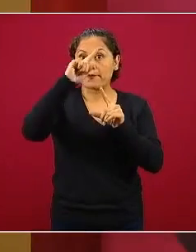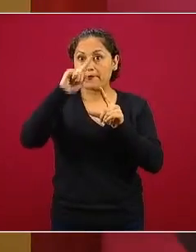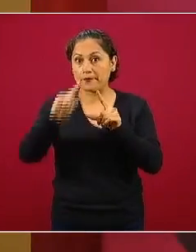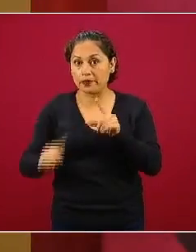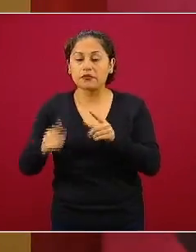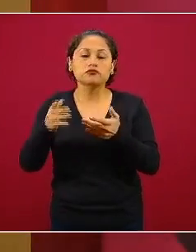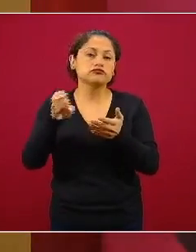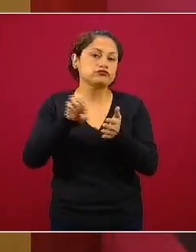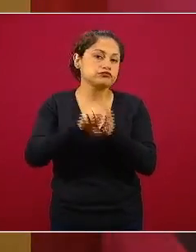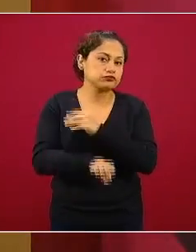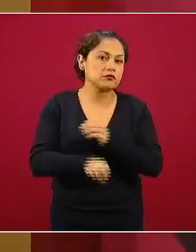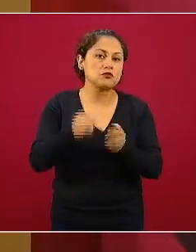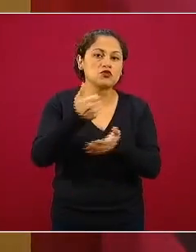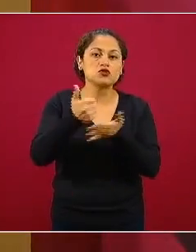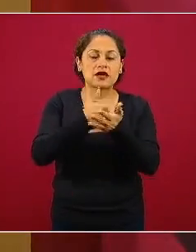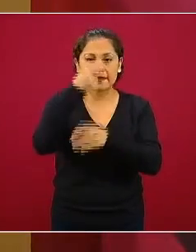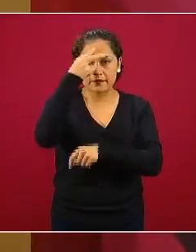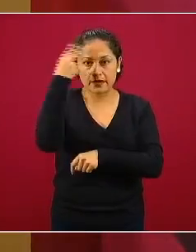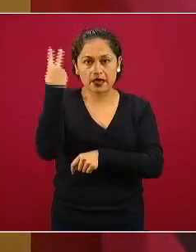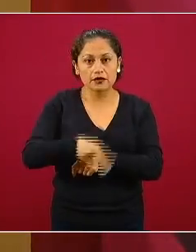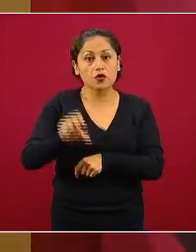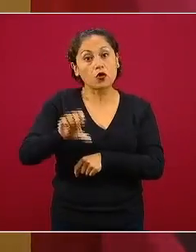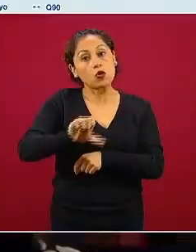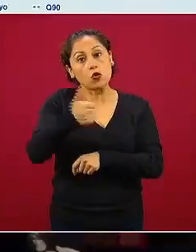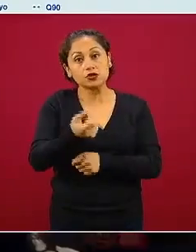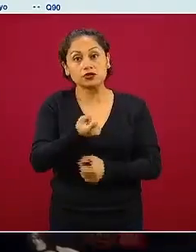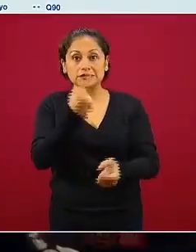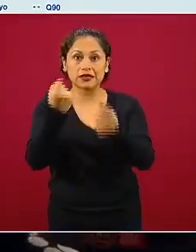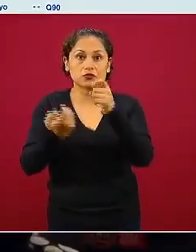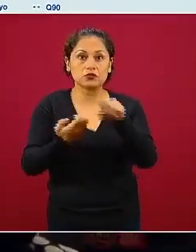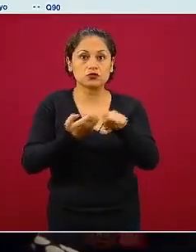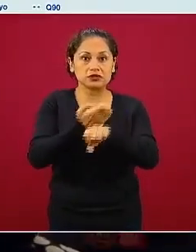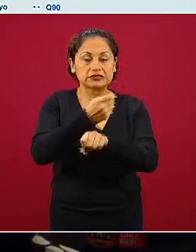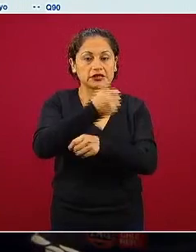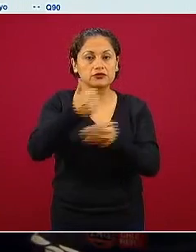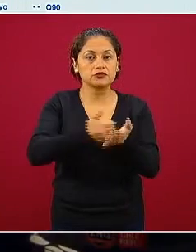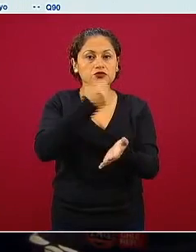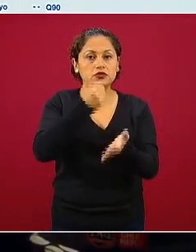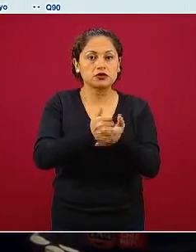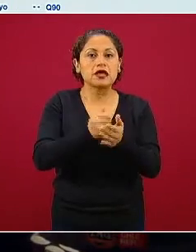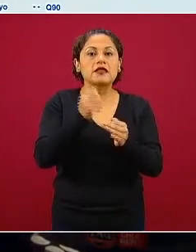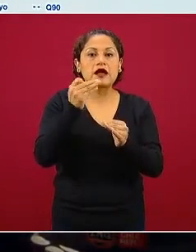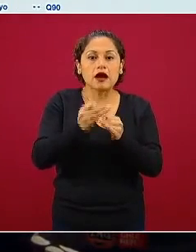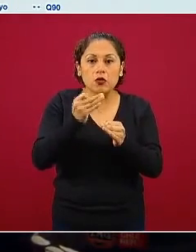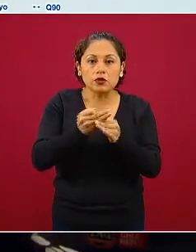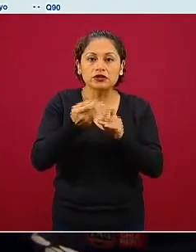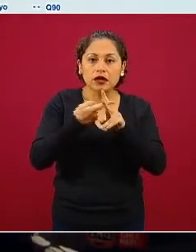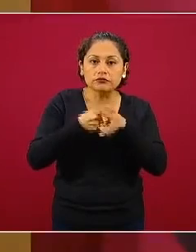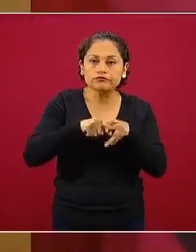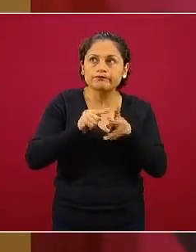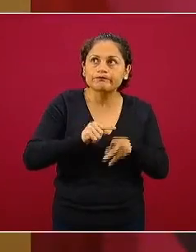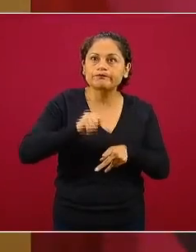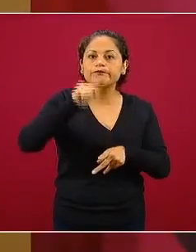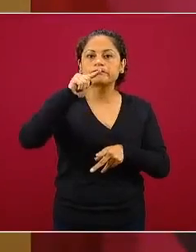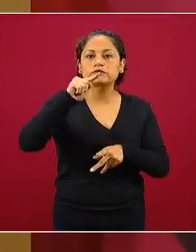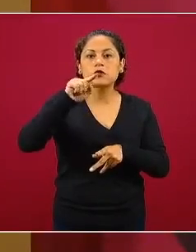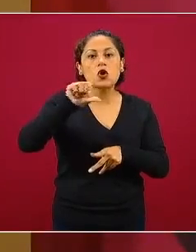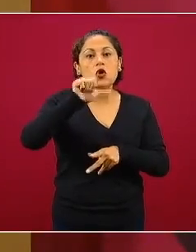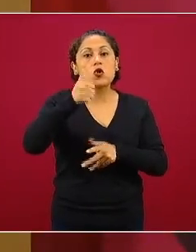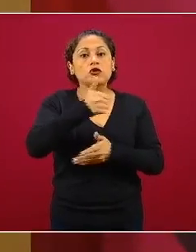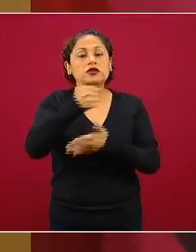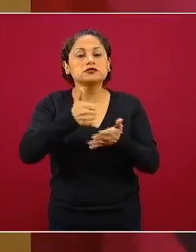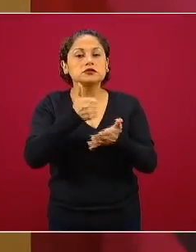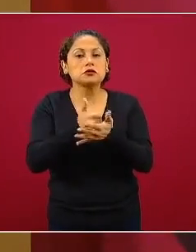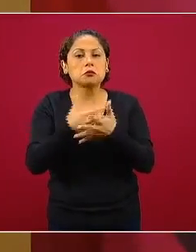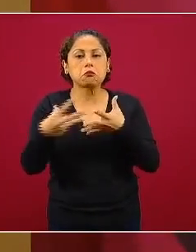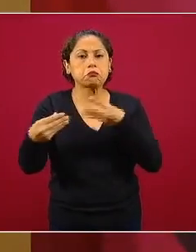tenemos otras que están para arriba y tenemos muchas que no tienen transmisión en este momento entonces no es procedente mantener